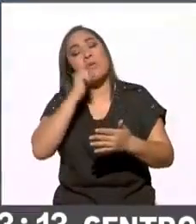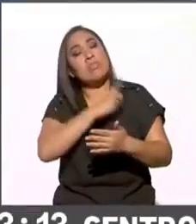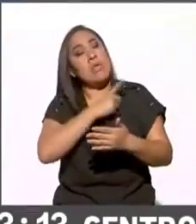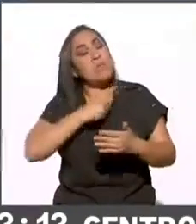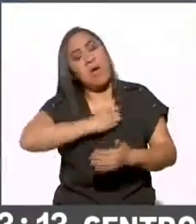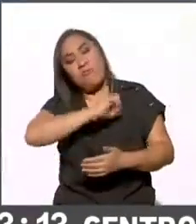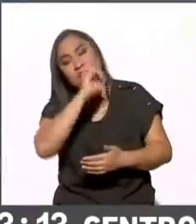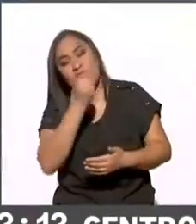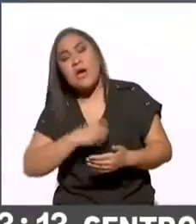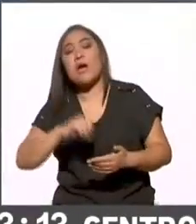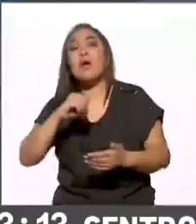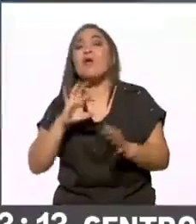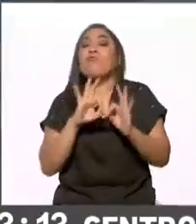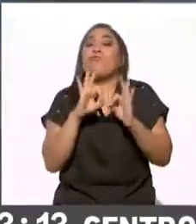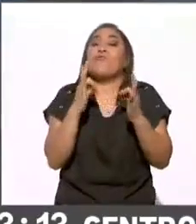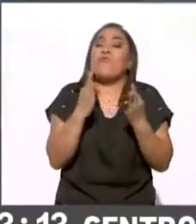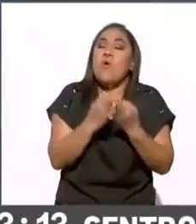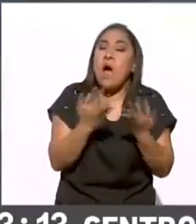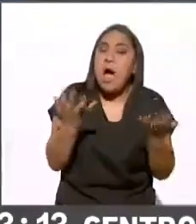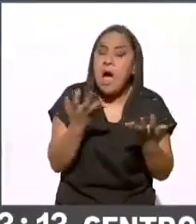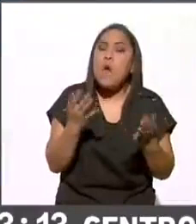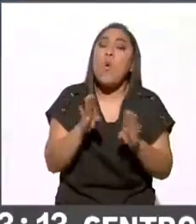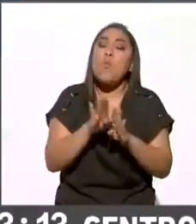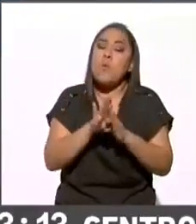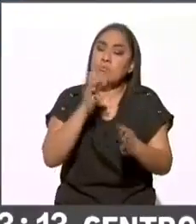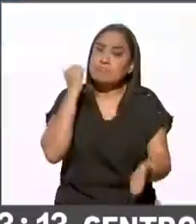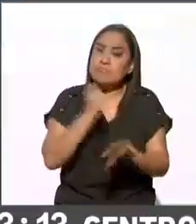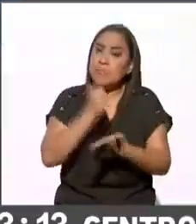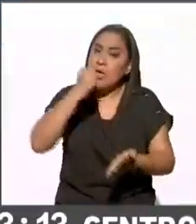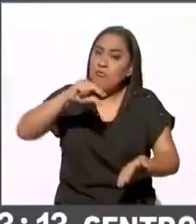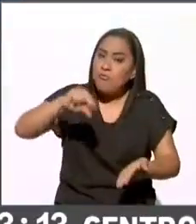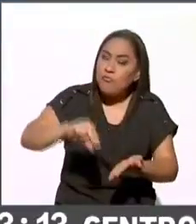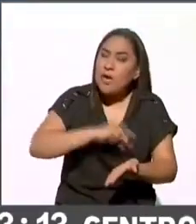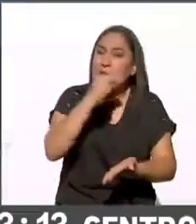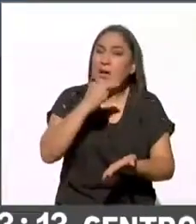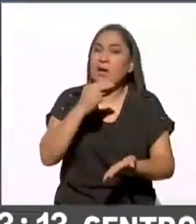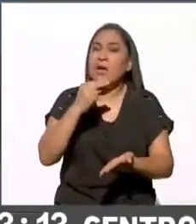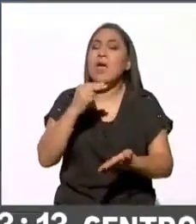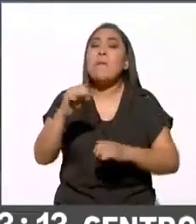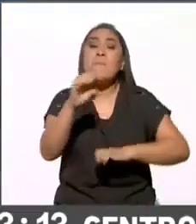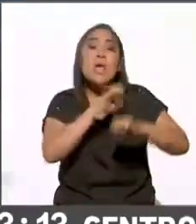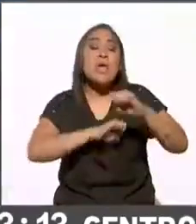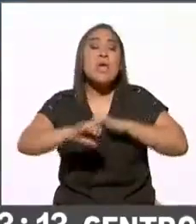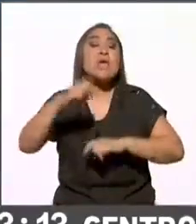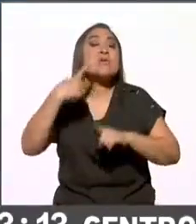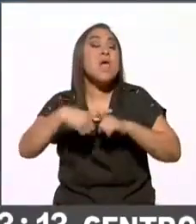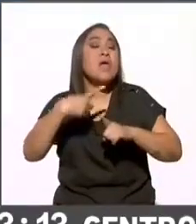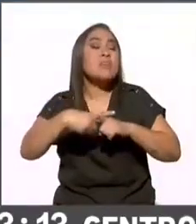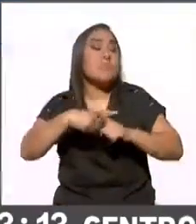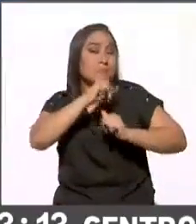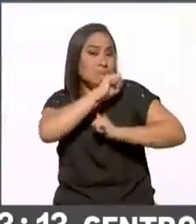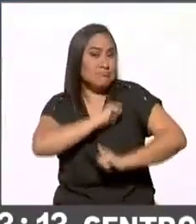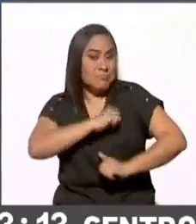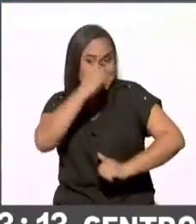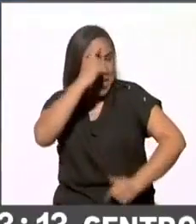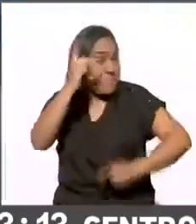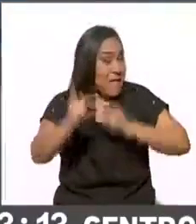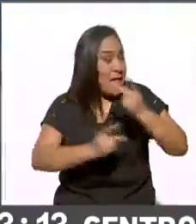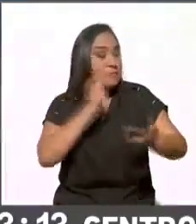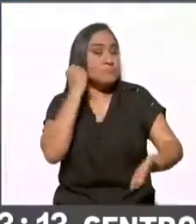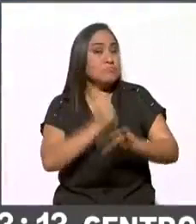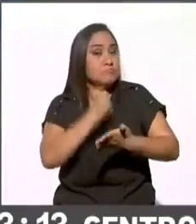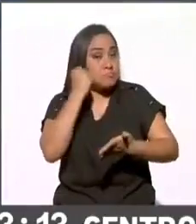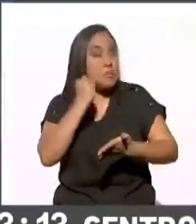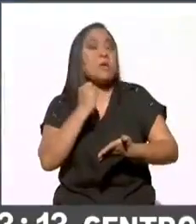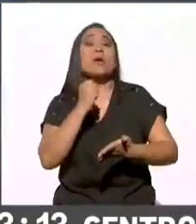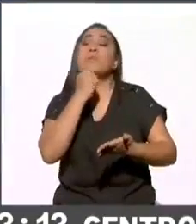Deben estar firmadas por un medio de comunicación o una empresa encuestadora. Y además deben tener una hora